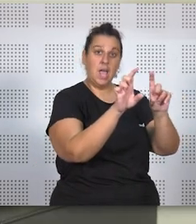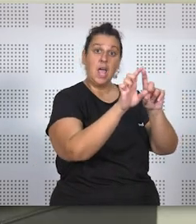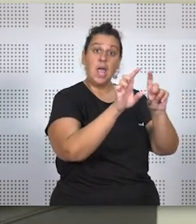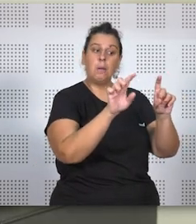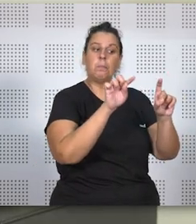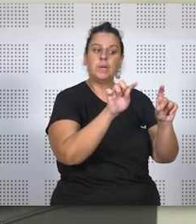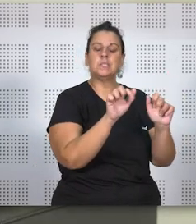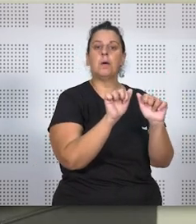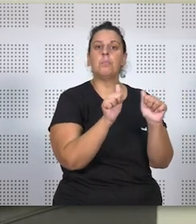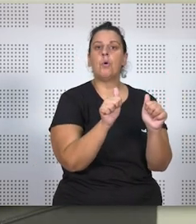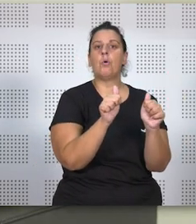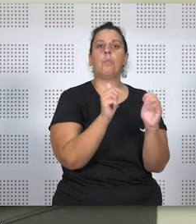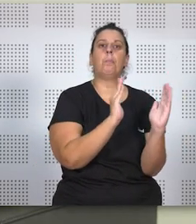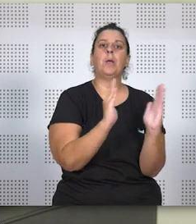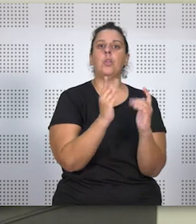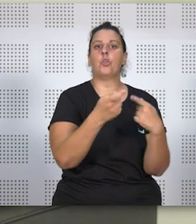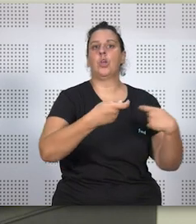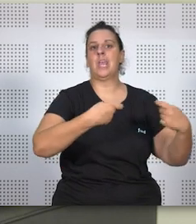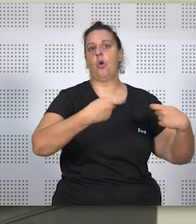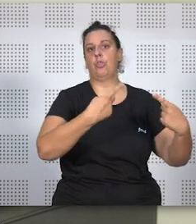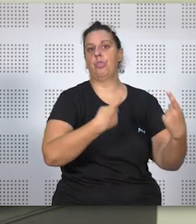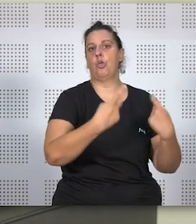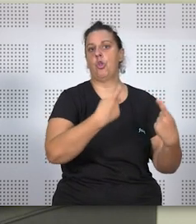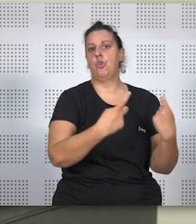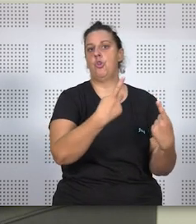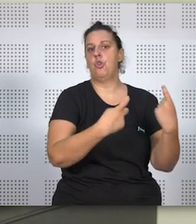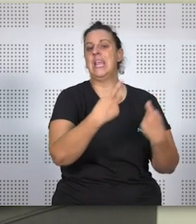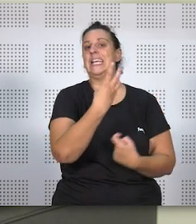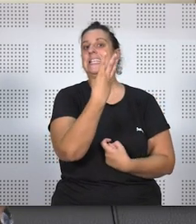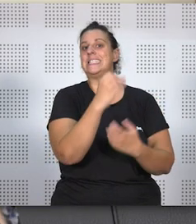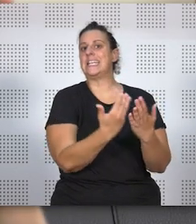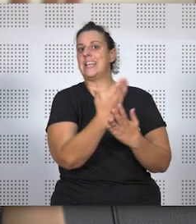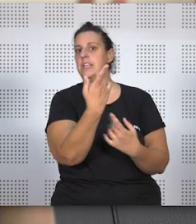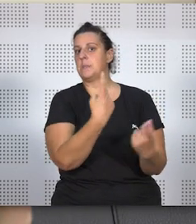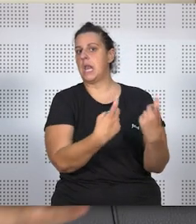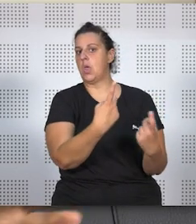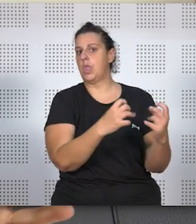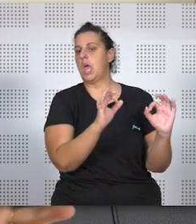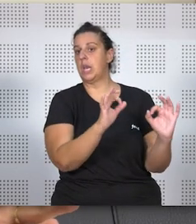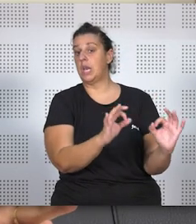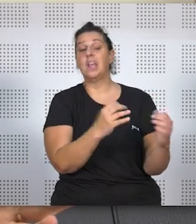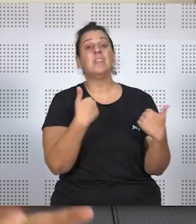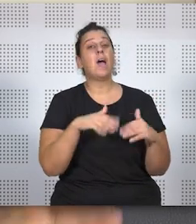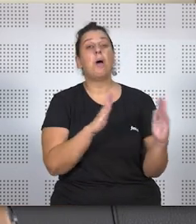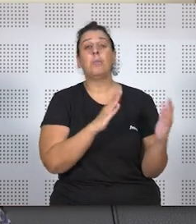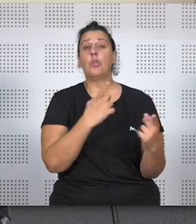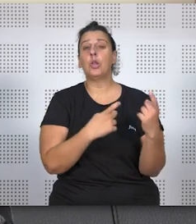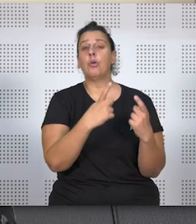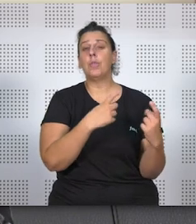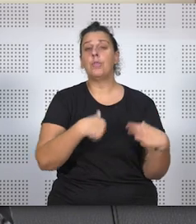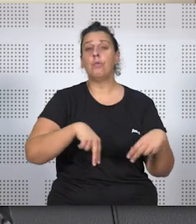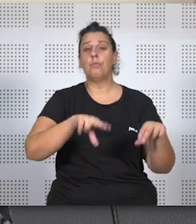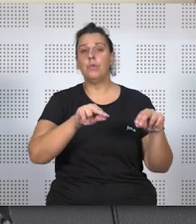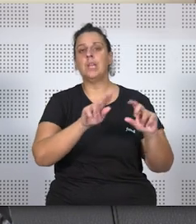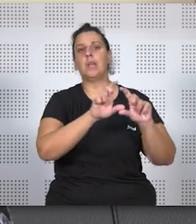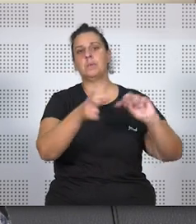abre un periodo de negociación con la empresa que como máximo puede durar hasta 30 días y una vez finalice este periodo de negociación la empresa nos